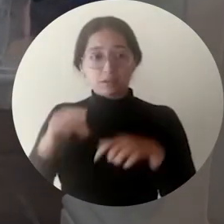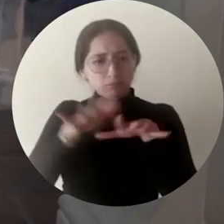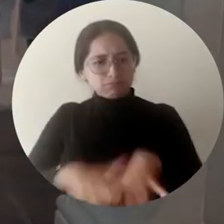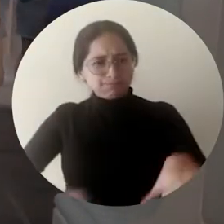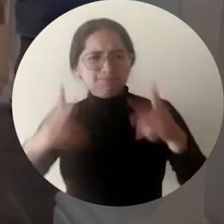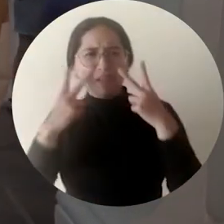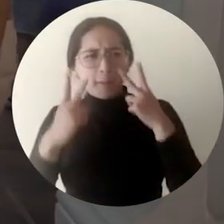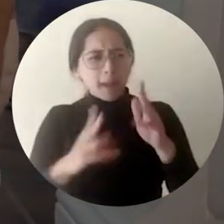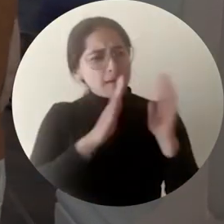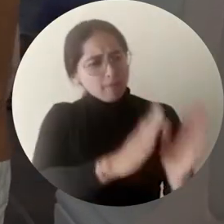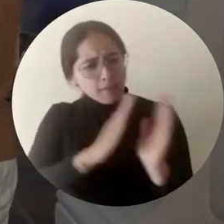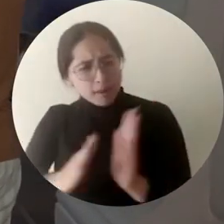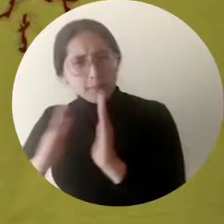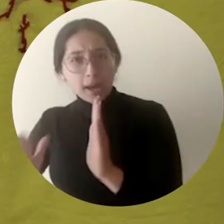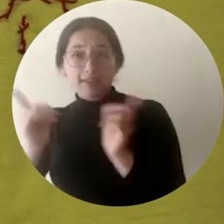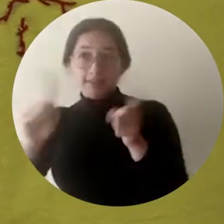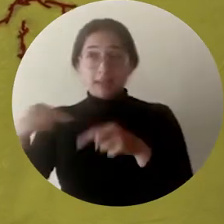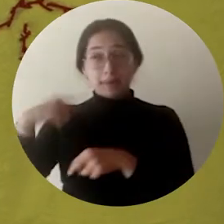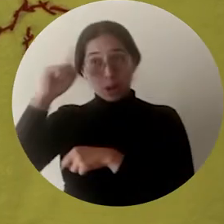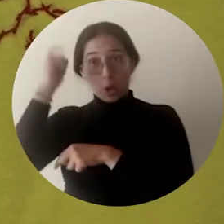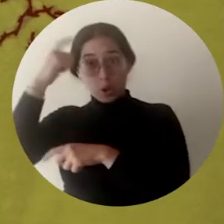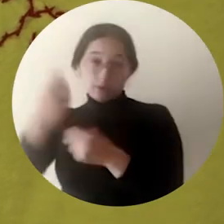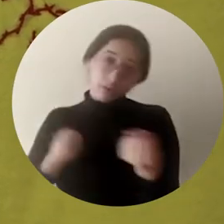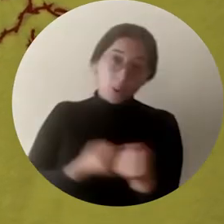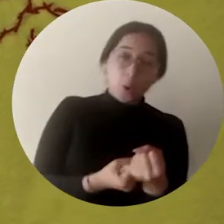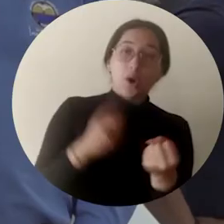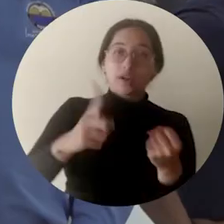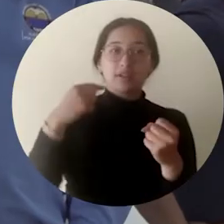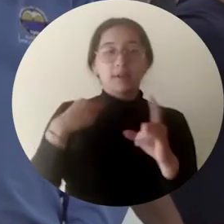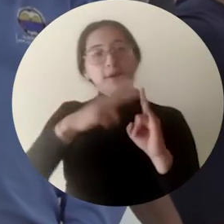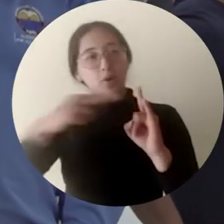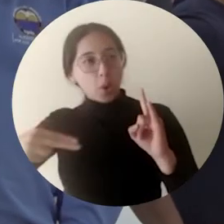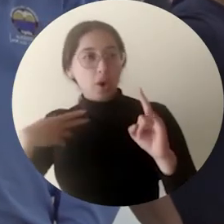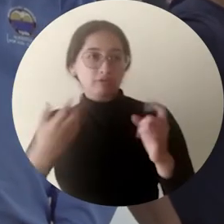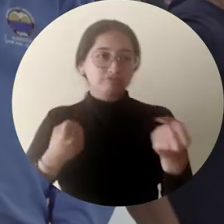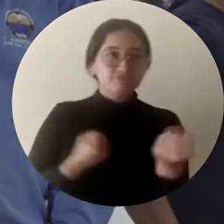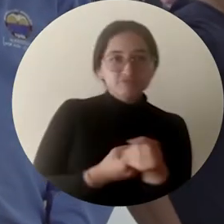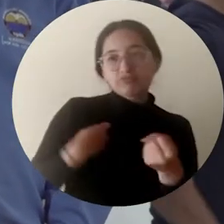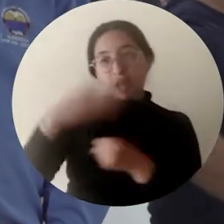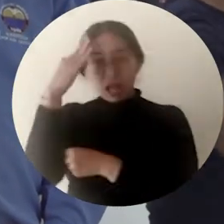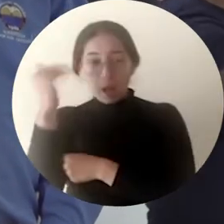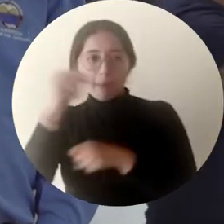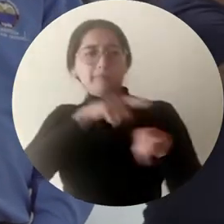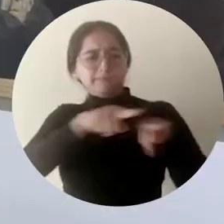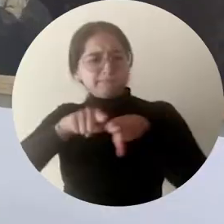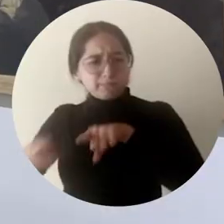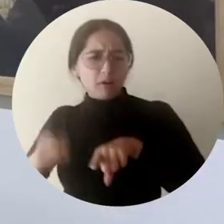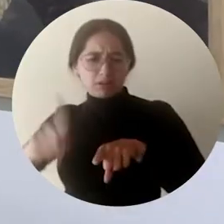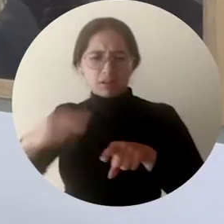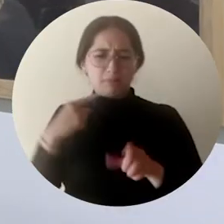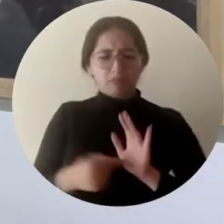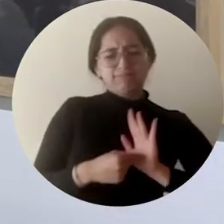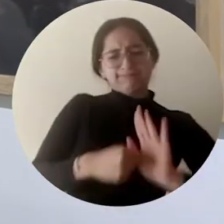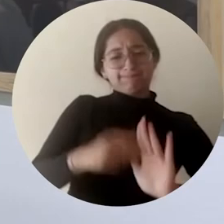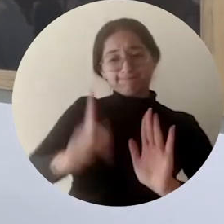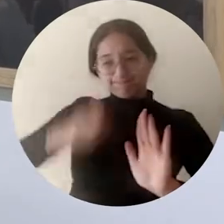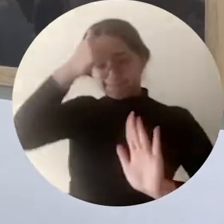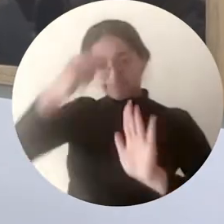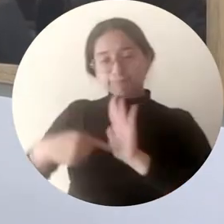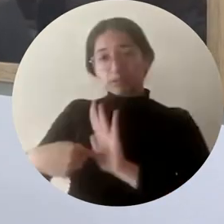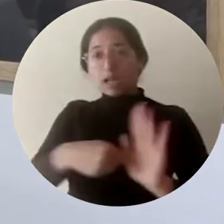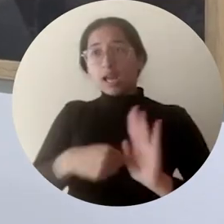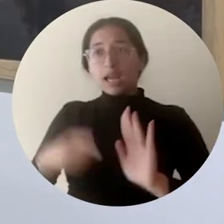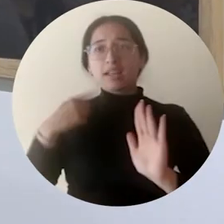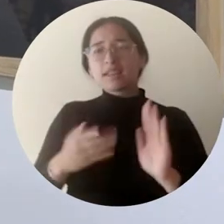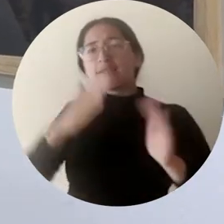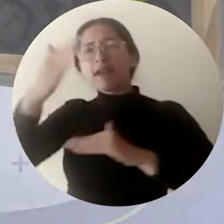organizaciones gubernamentales, culturales y académicas, con Uni Magdalena como promotora y anfitriona y estará disponible hasta el próximo